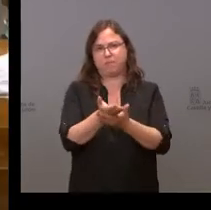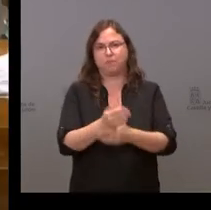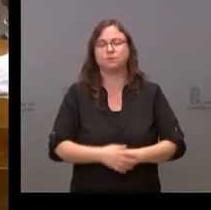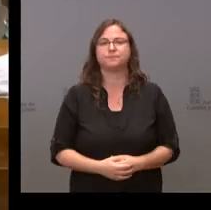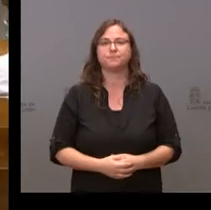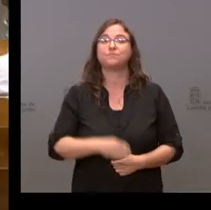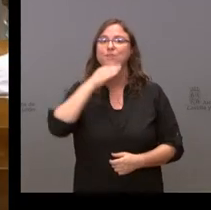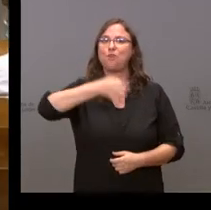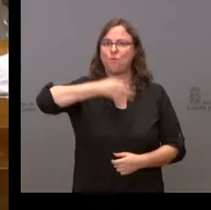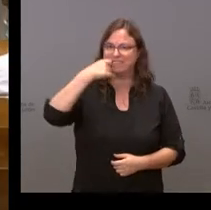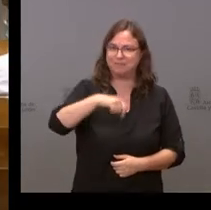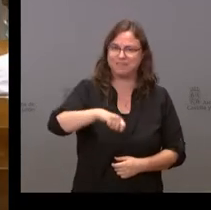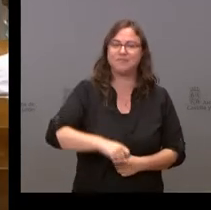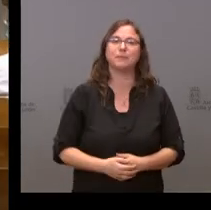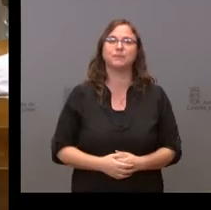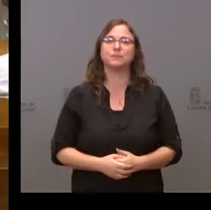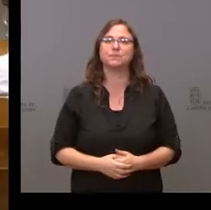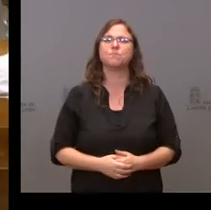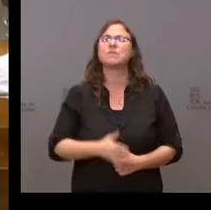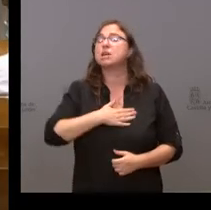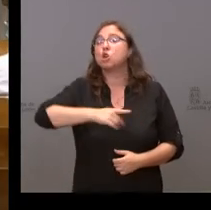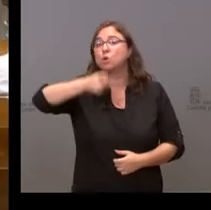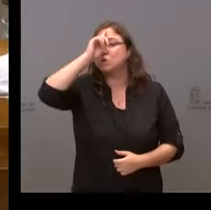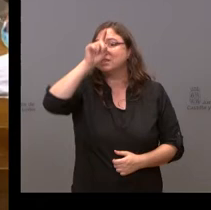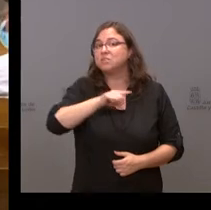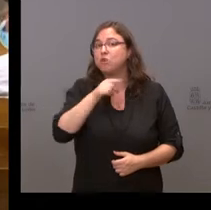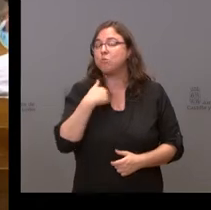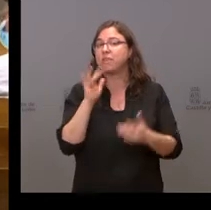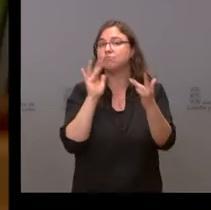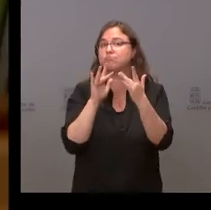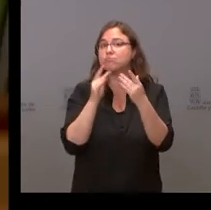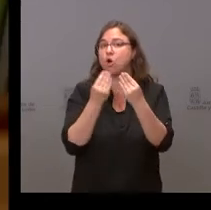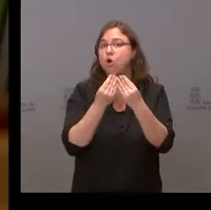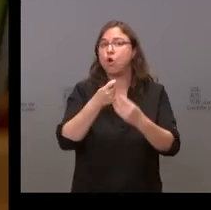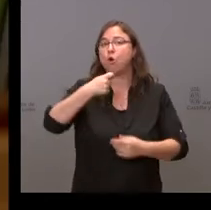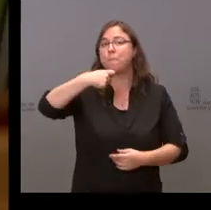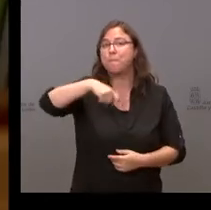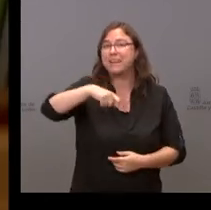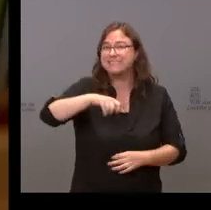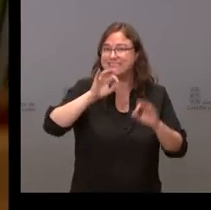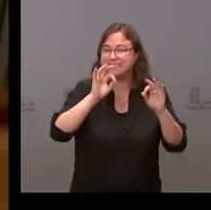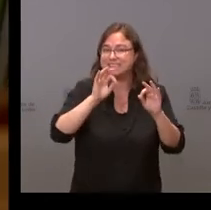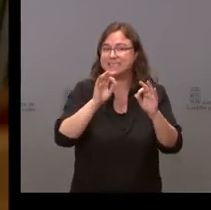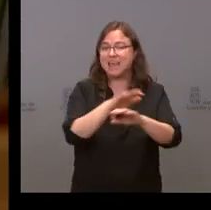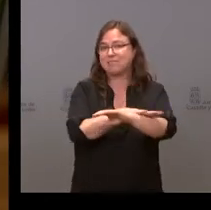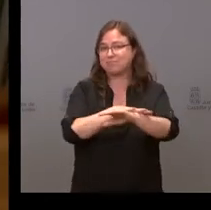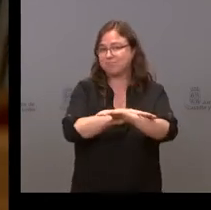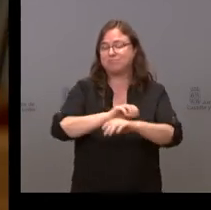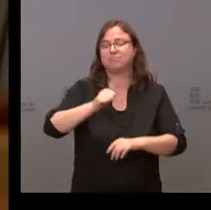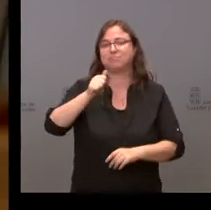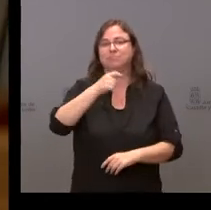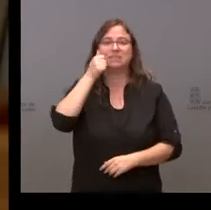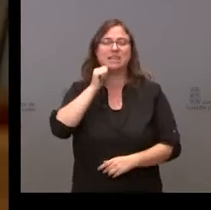Buenas tardes, presidente. No sé si ha tenido ocasión de hablar con el presidente por esa devolución que ustedes están